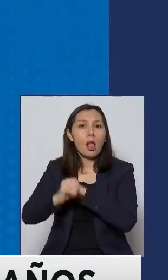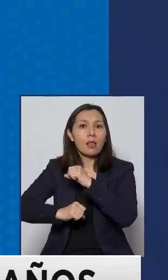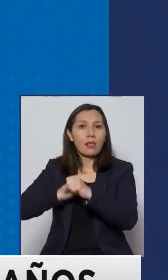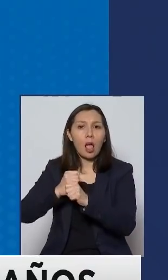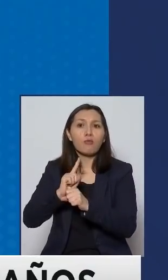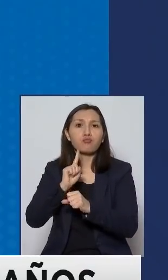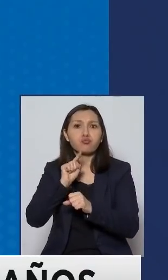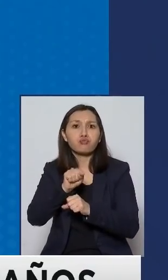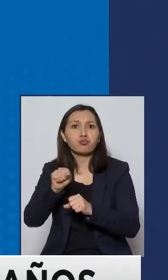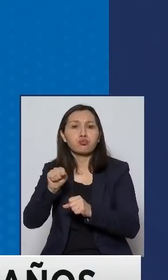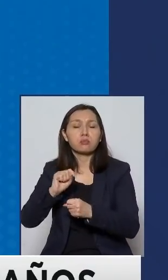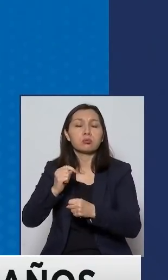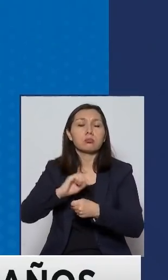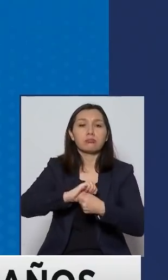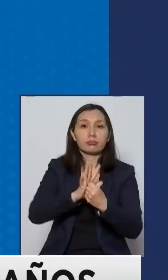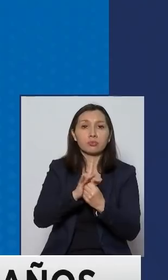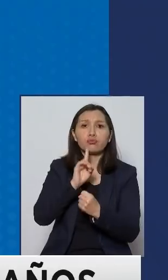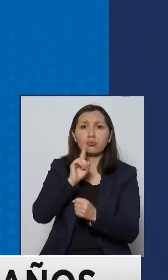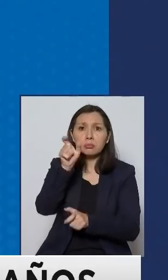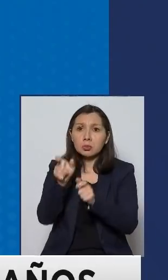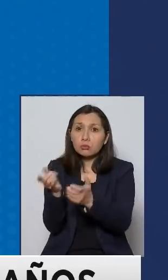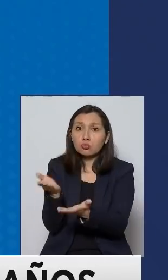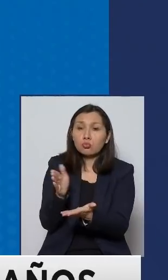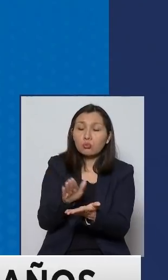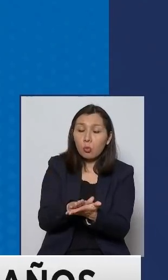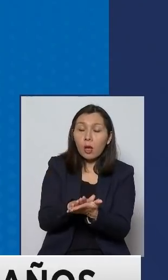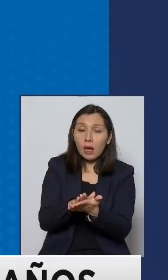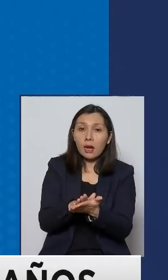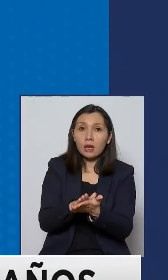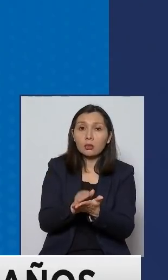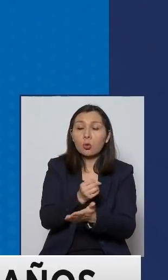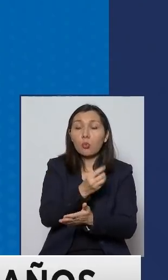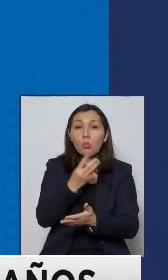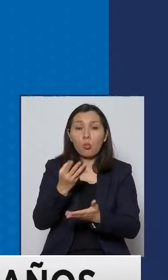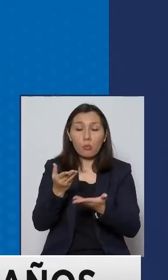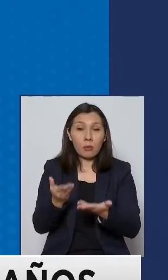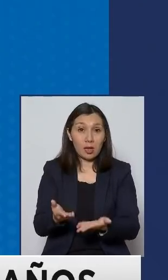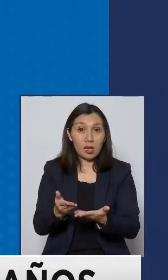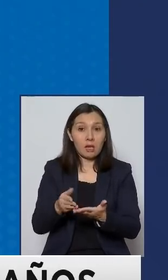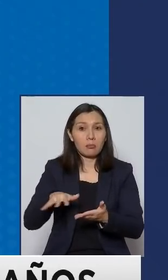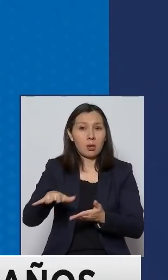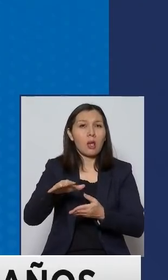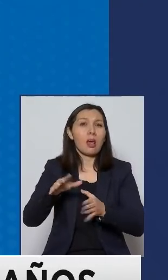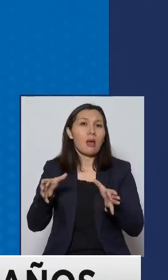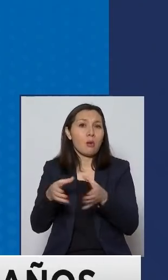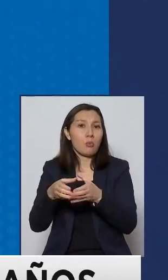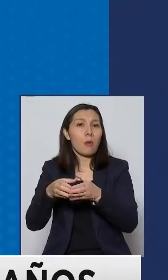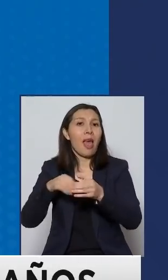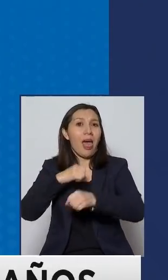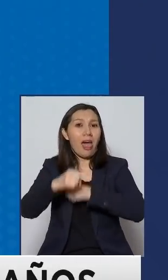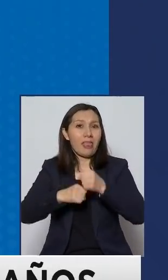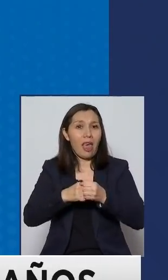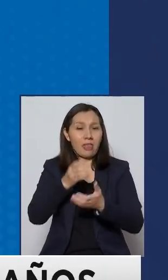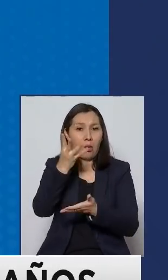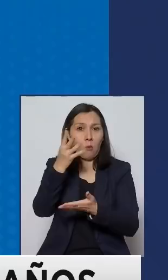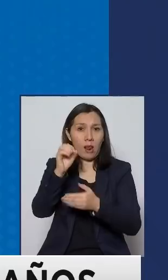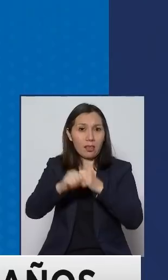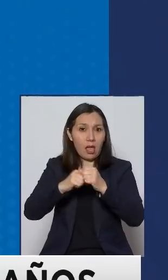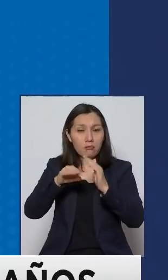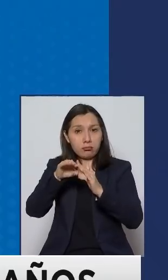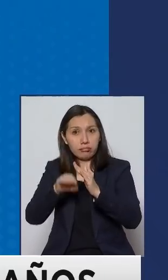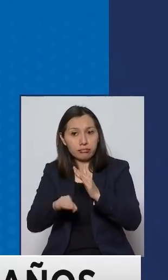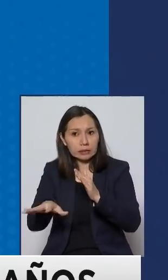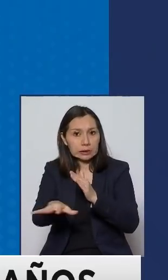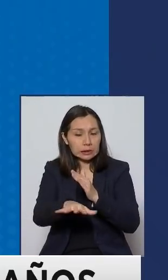años. Tenemos fallecidos en ese grupo de edad y